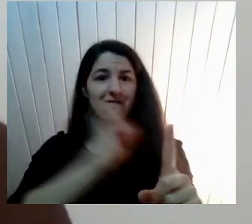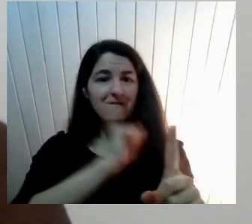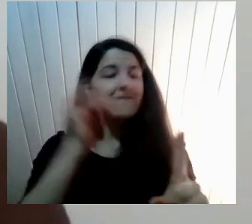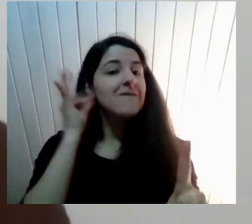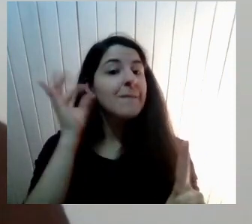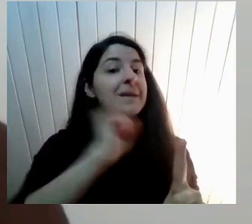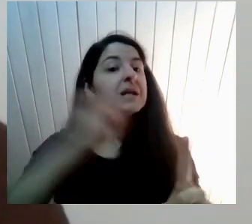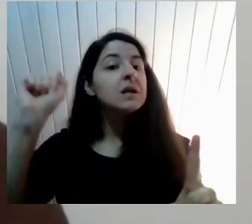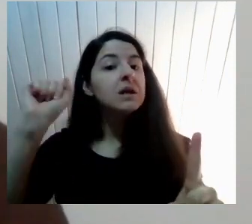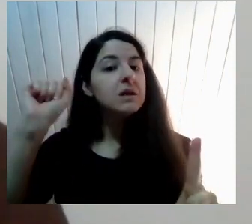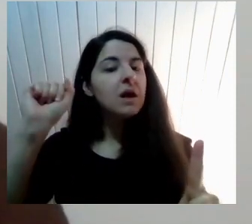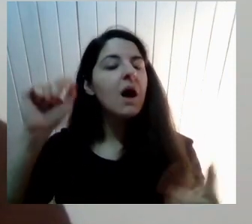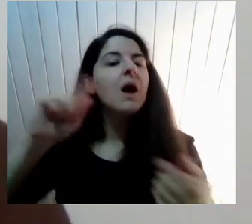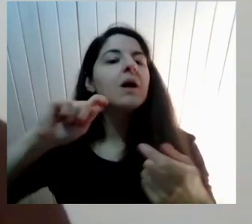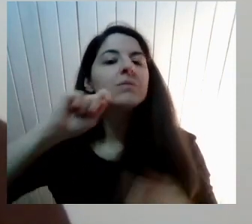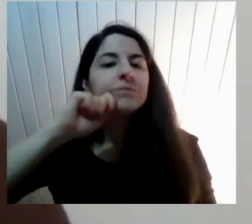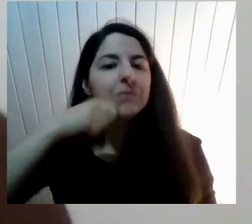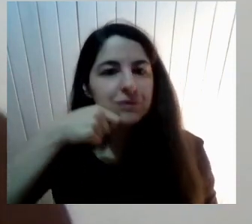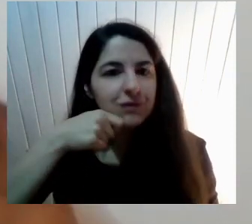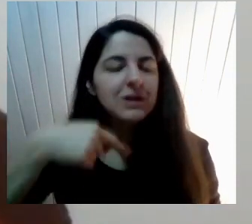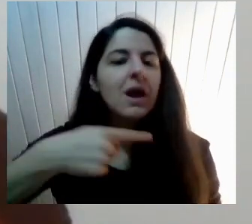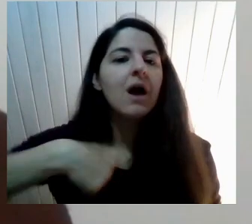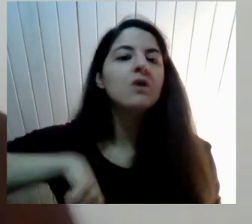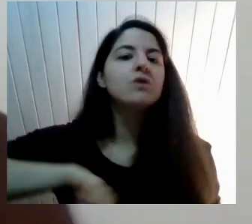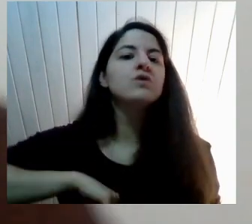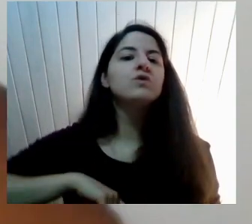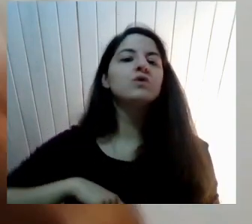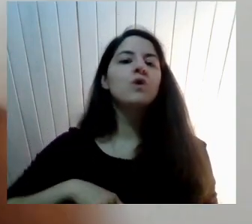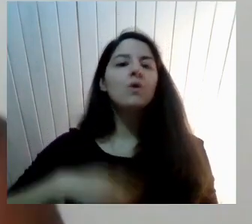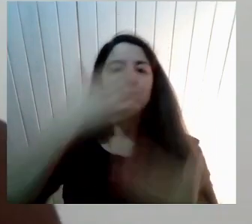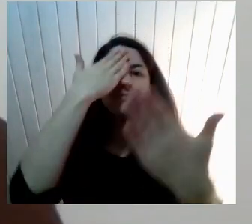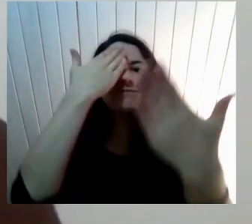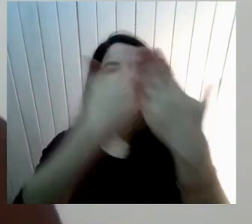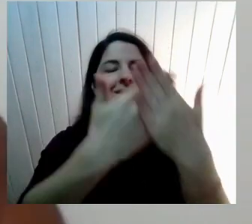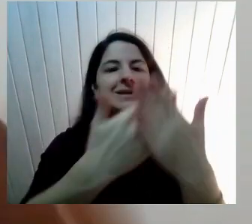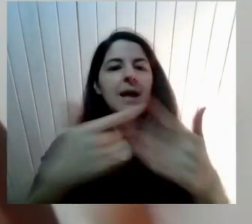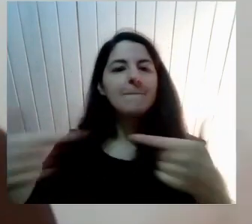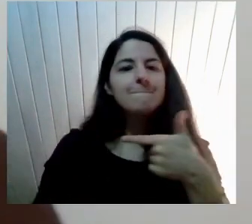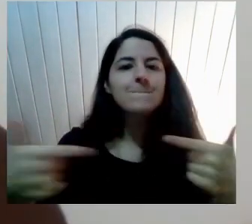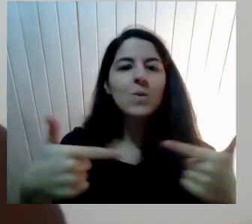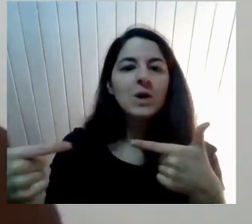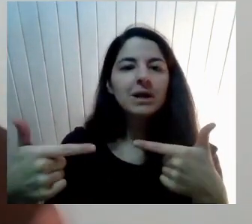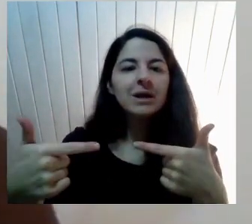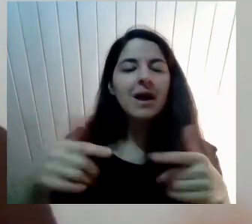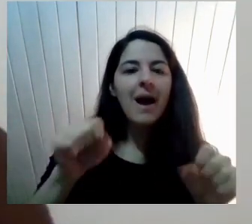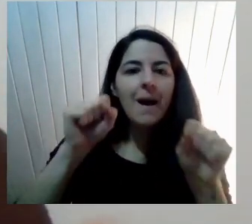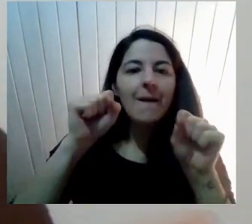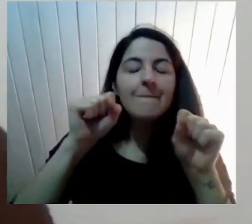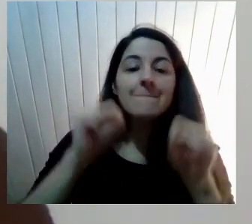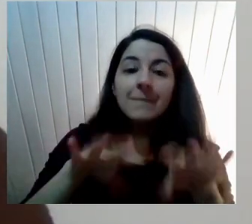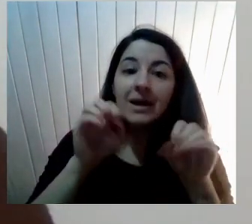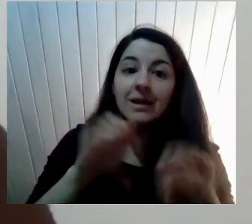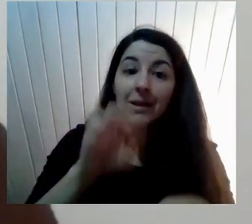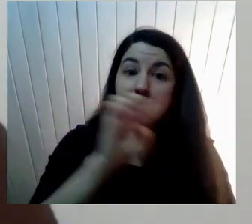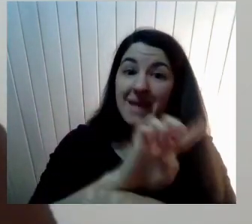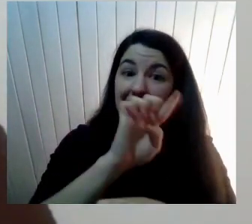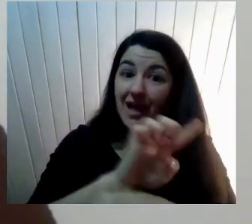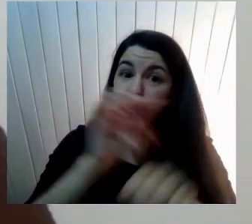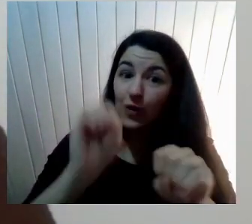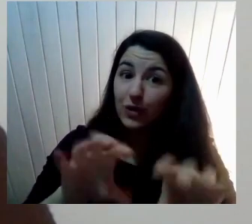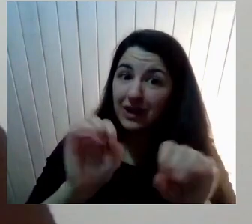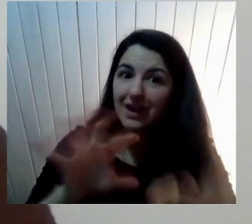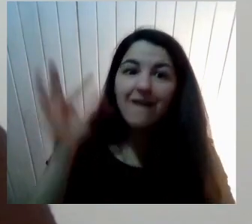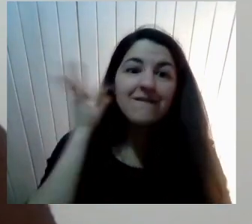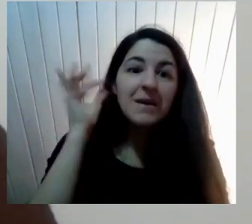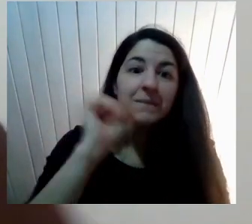posicionamiento Perdón De un movimiento feminista Y de una pedagogía feminista No de género Yo creo que ahí Hay una distinción Que es